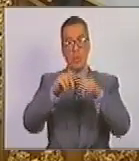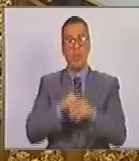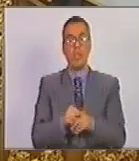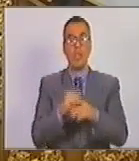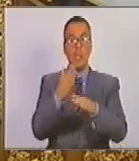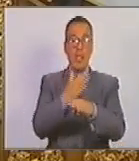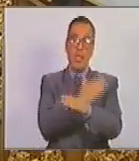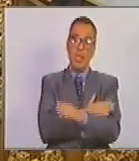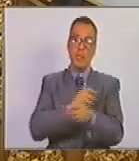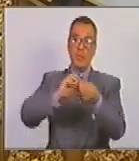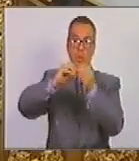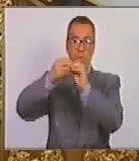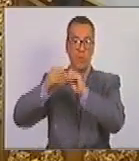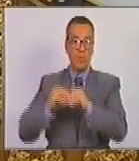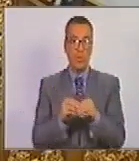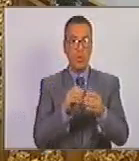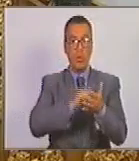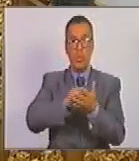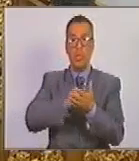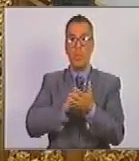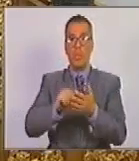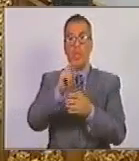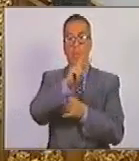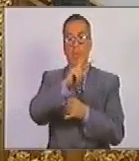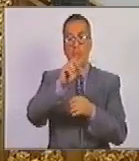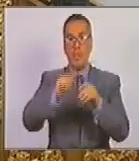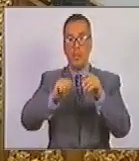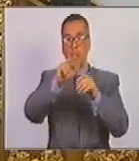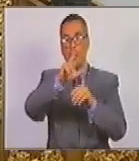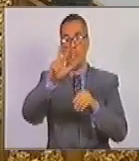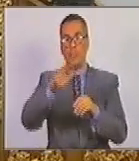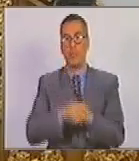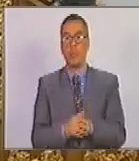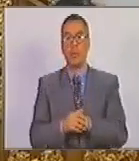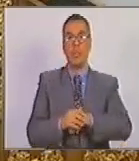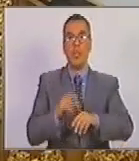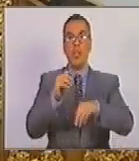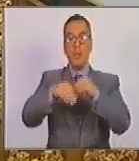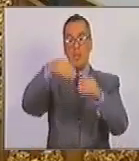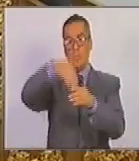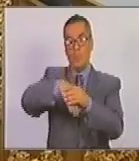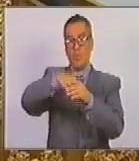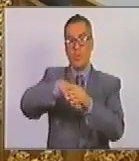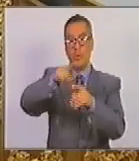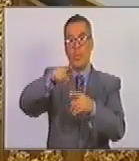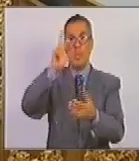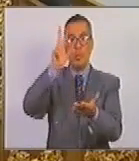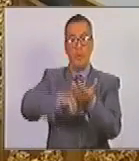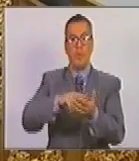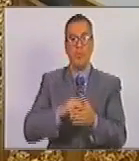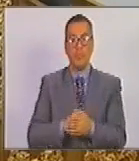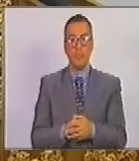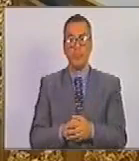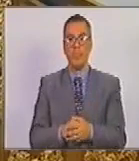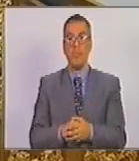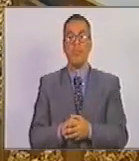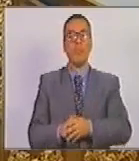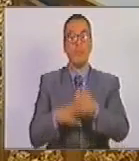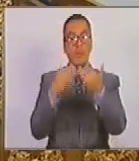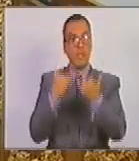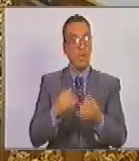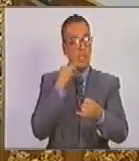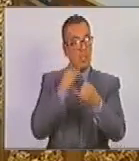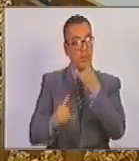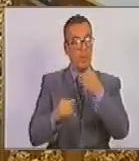previo a la modificación del artículo vigésimo tercero, el cual, sometido a votación, resultó aprobado. Una vez